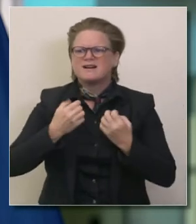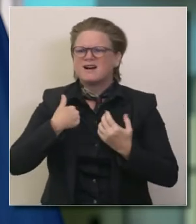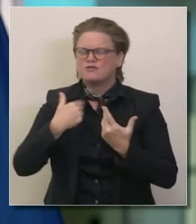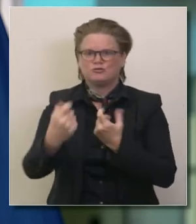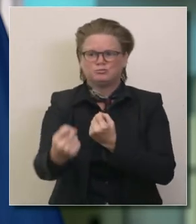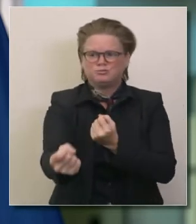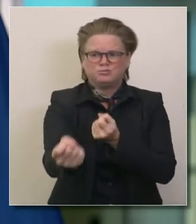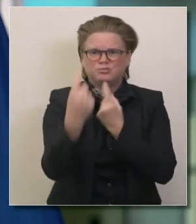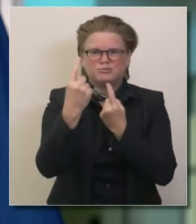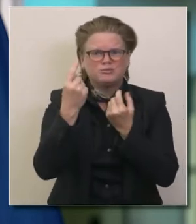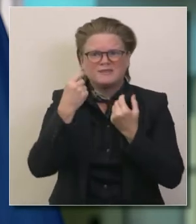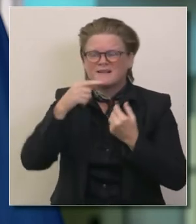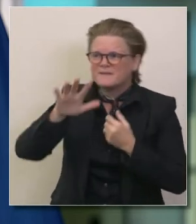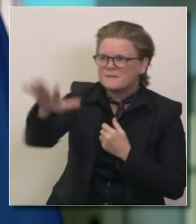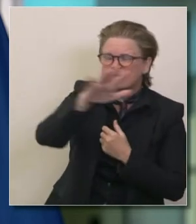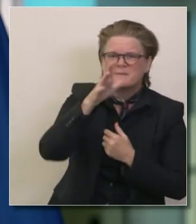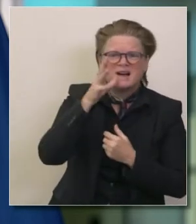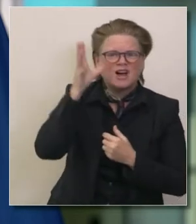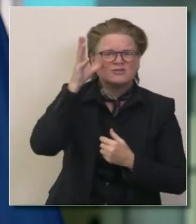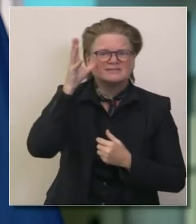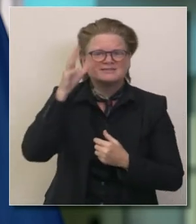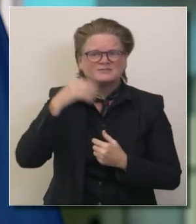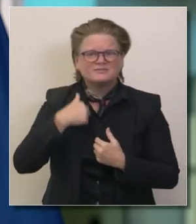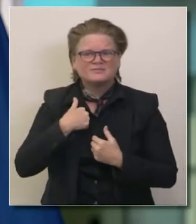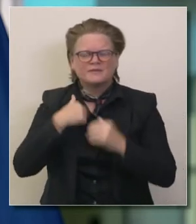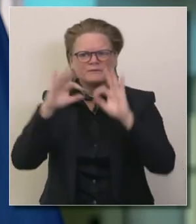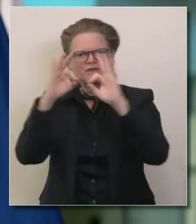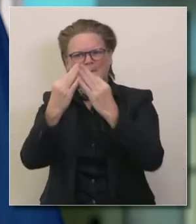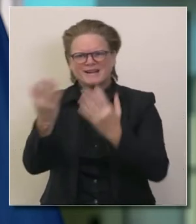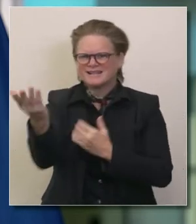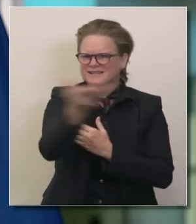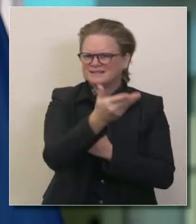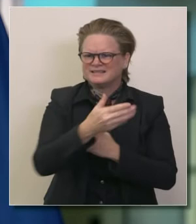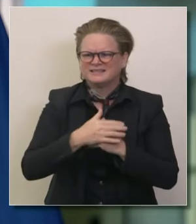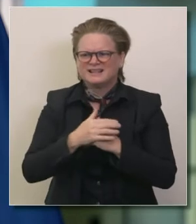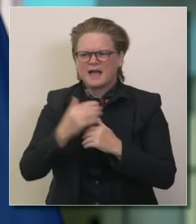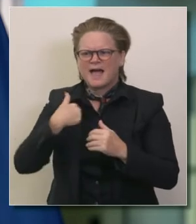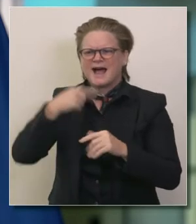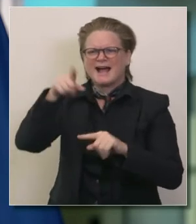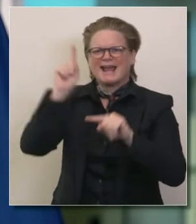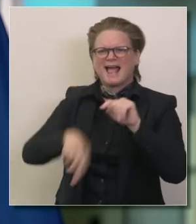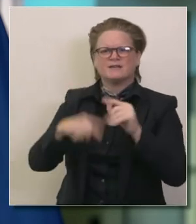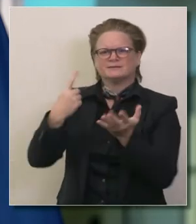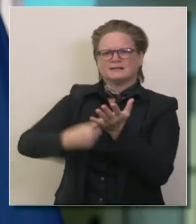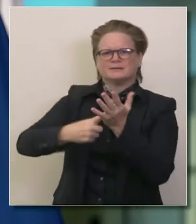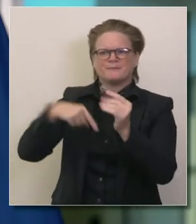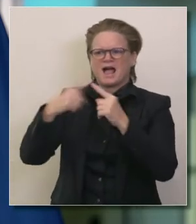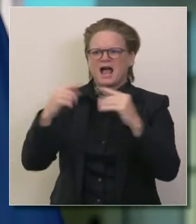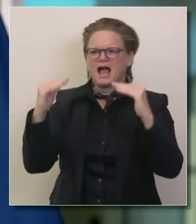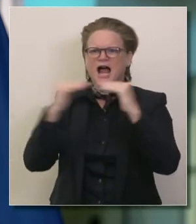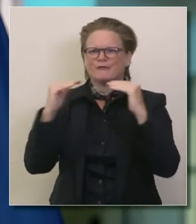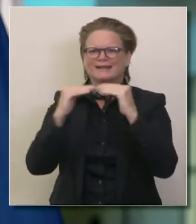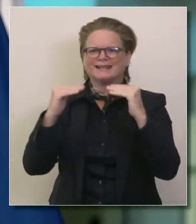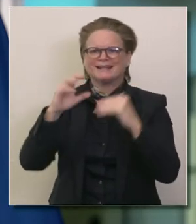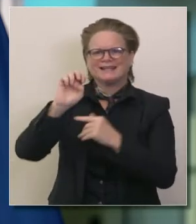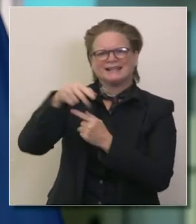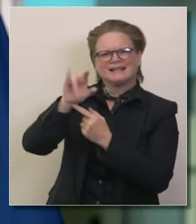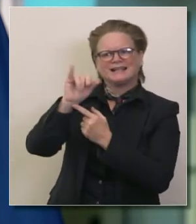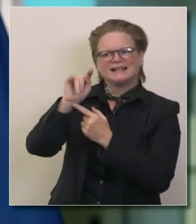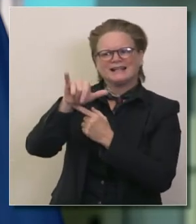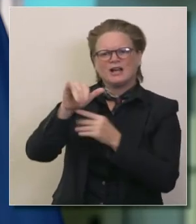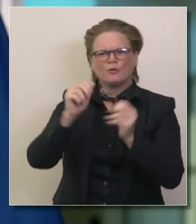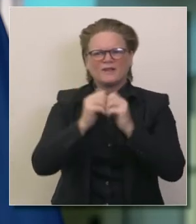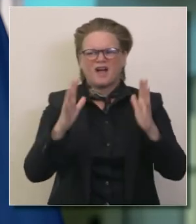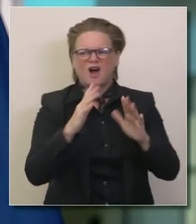estos padres no se puede conversar sobre la equidad a menos que se hable sobre las cuestiones batallas y retos del